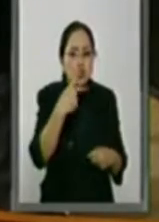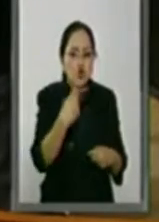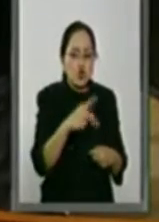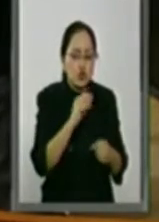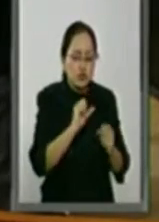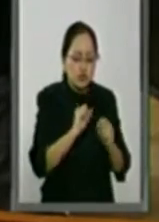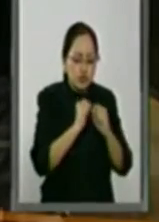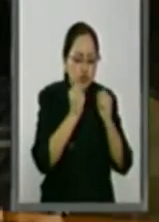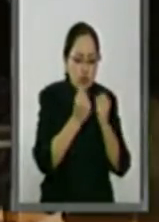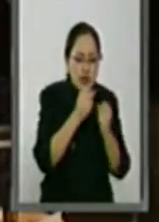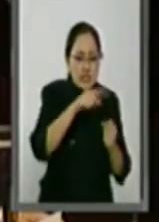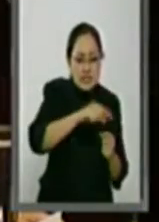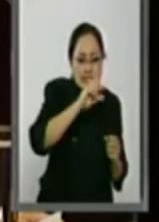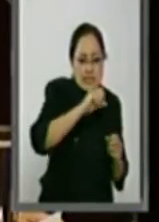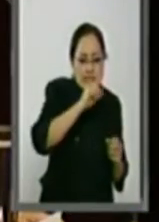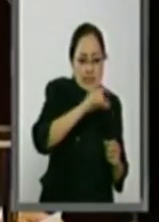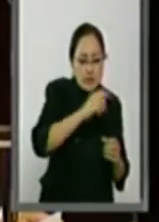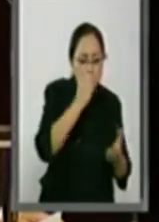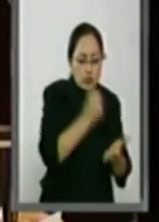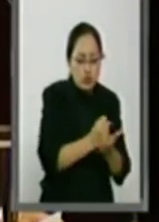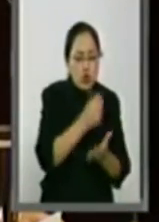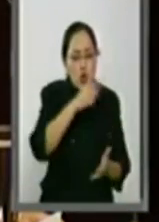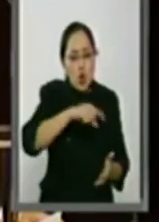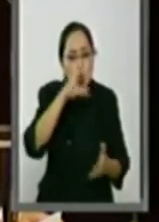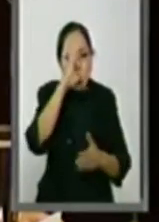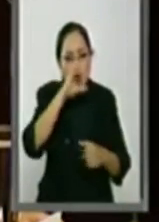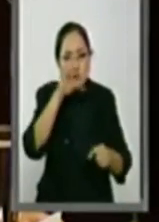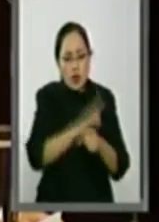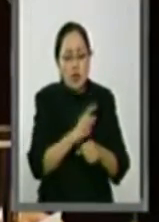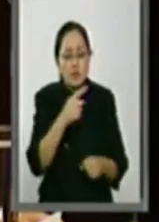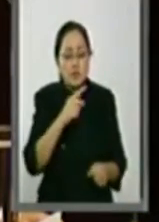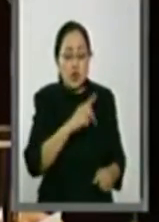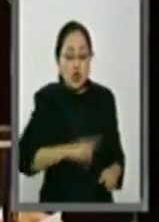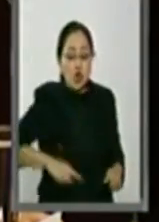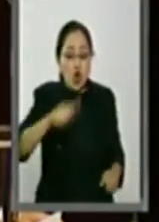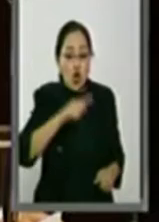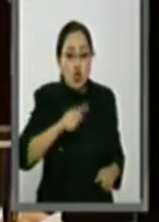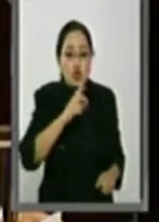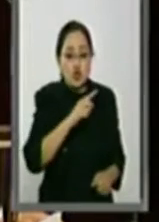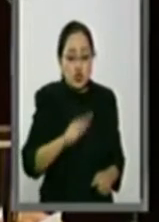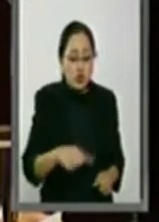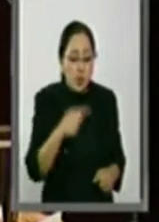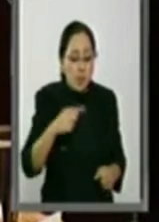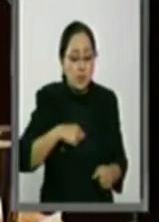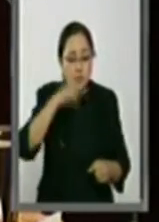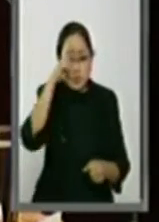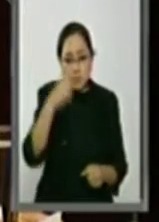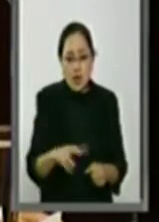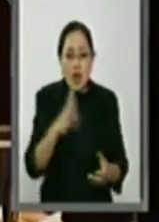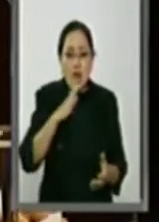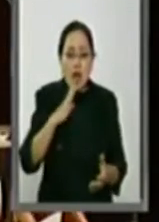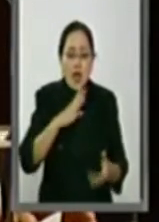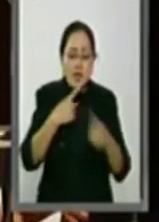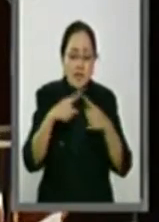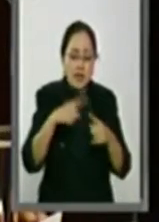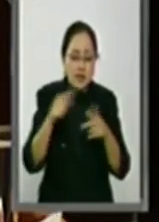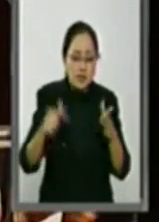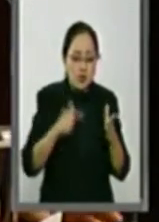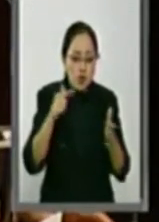culturales. Todos somos México y aunque propengamos de entidades diferentes,